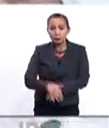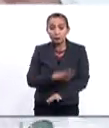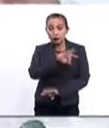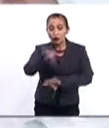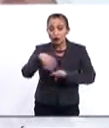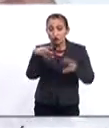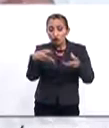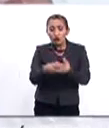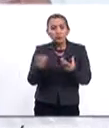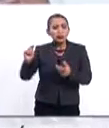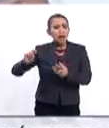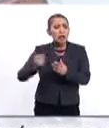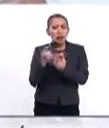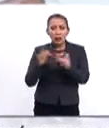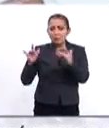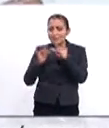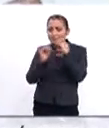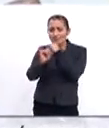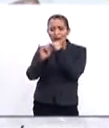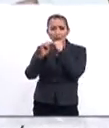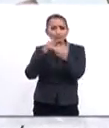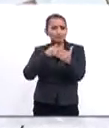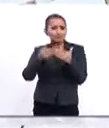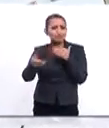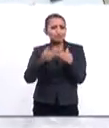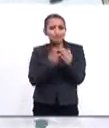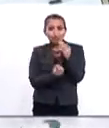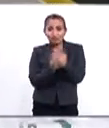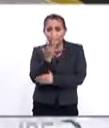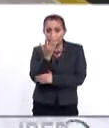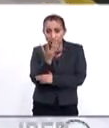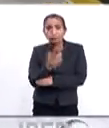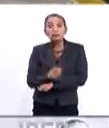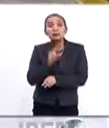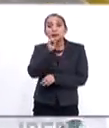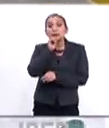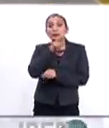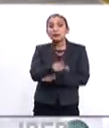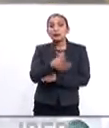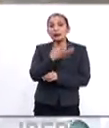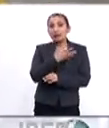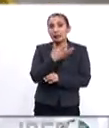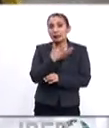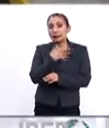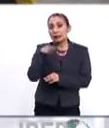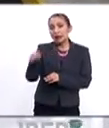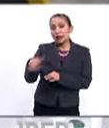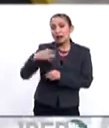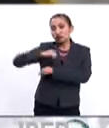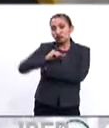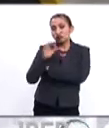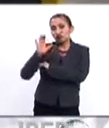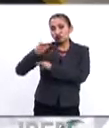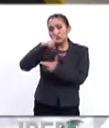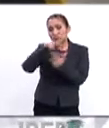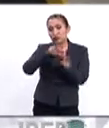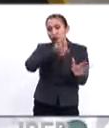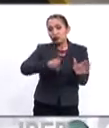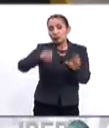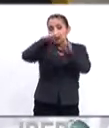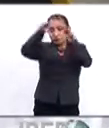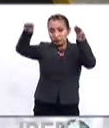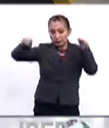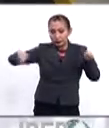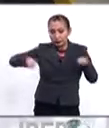Todos con la tecnología y conectividad más moderna e innovadora. Además, cuenta con un almacén regional de 800